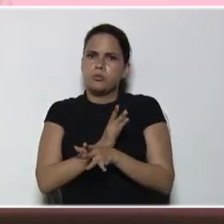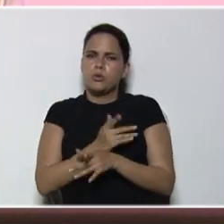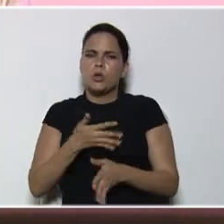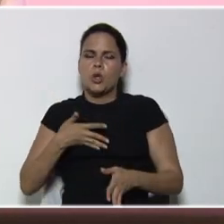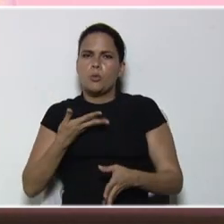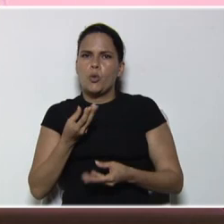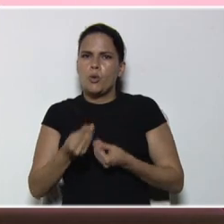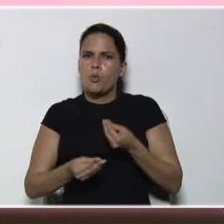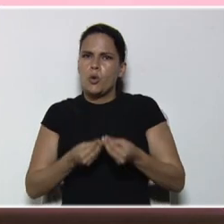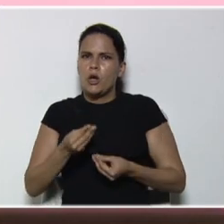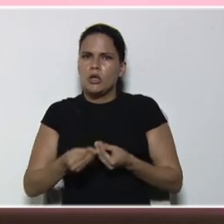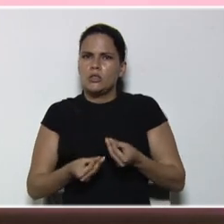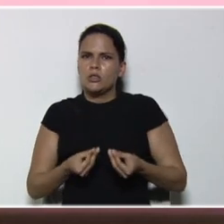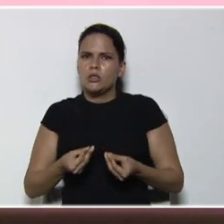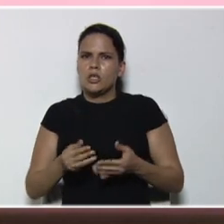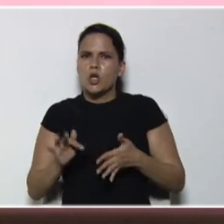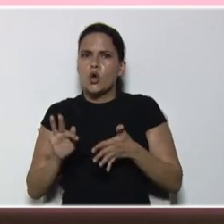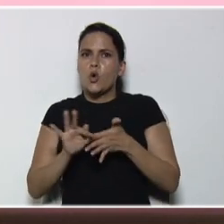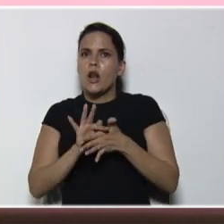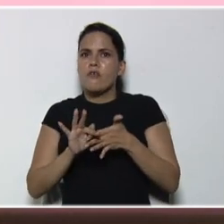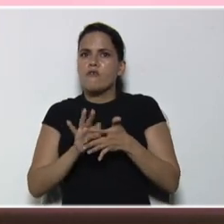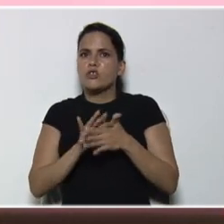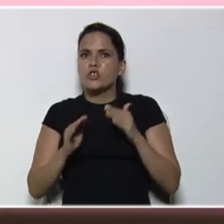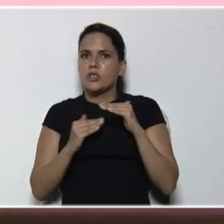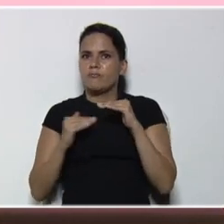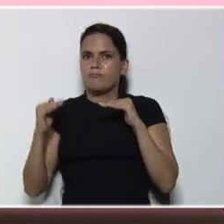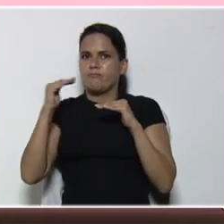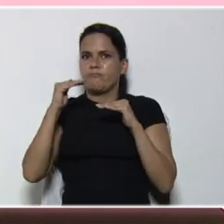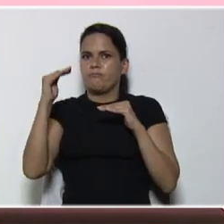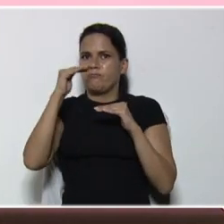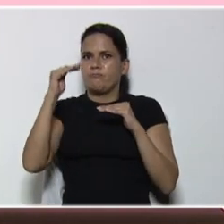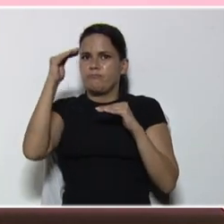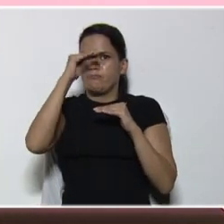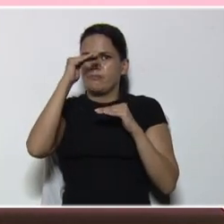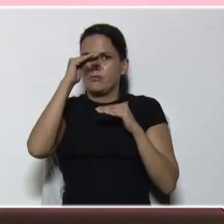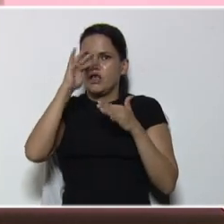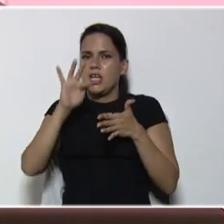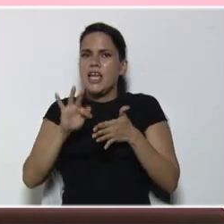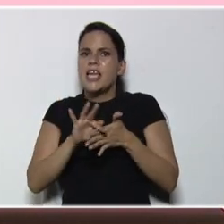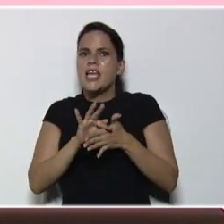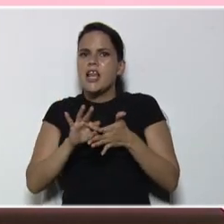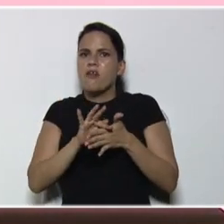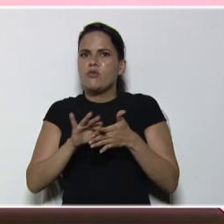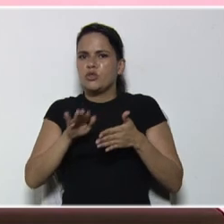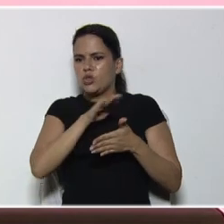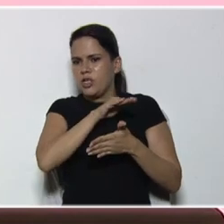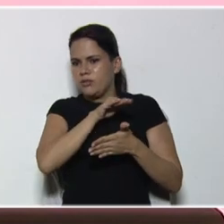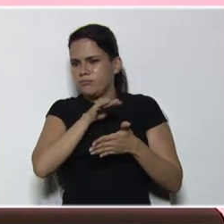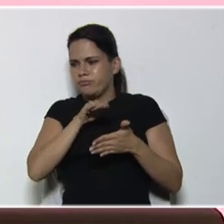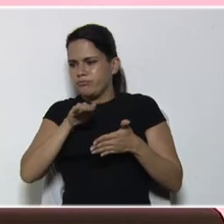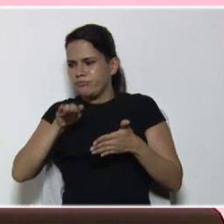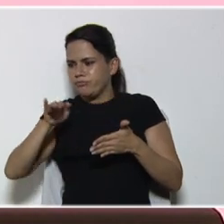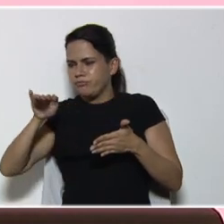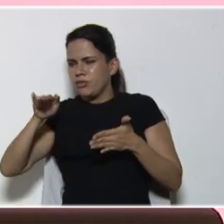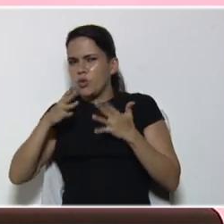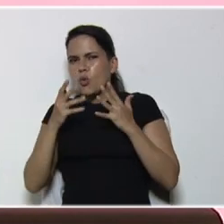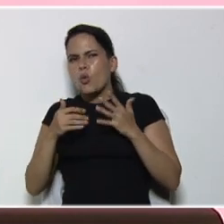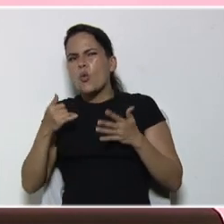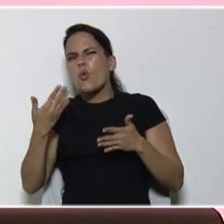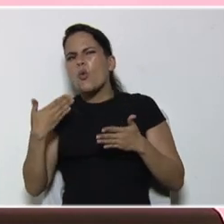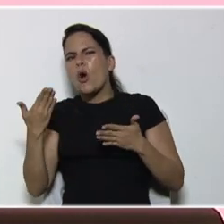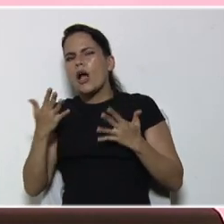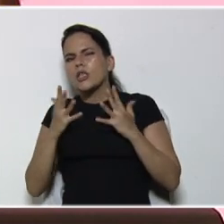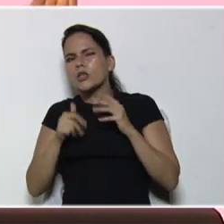aplicar, con las funciones exponenciales, y las funciones logarítmicas, en este caso, es la equivalencia,